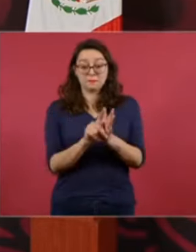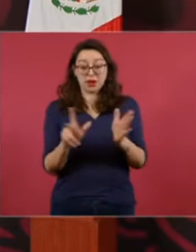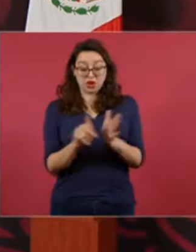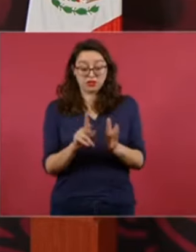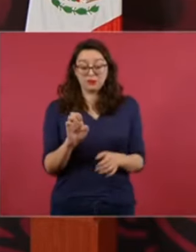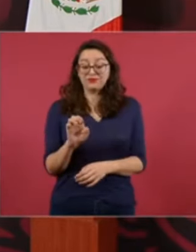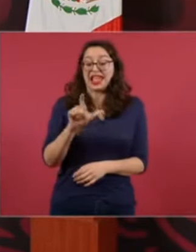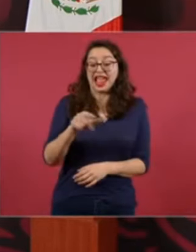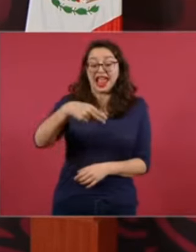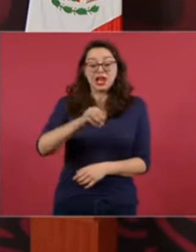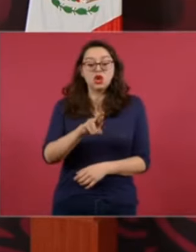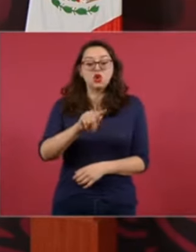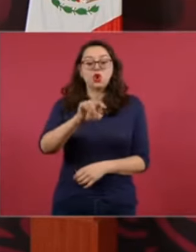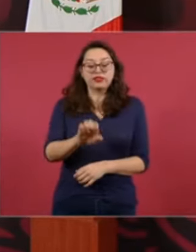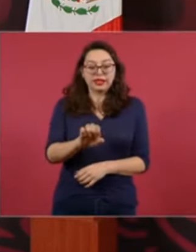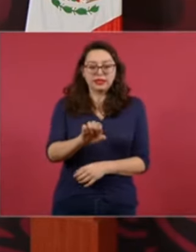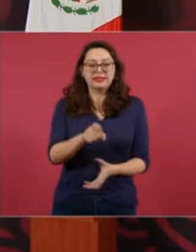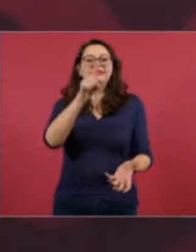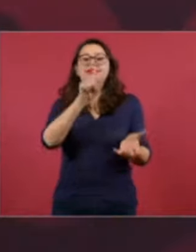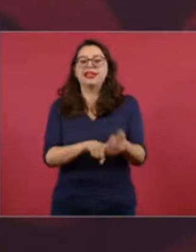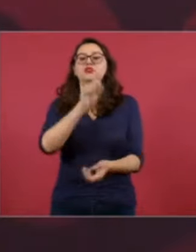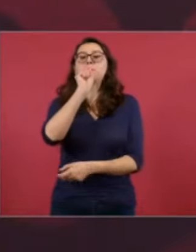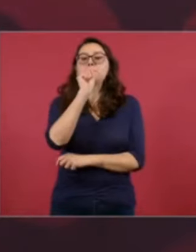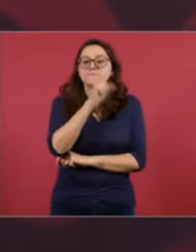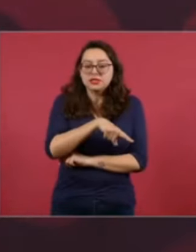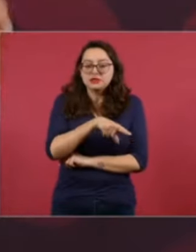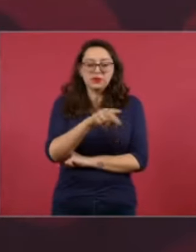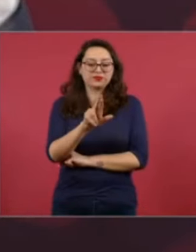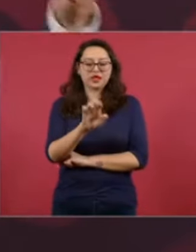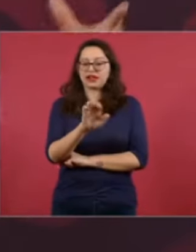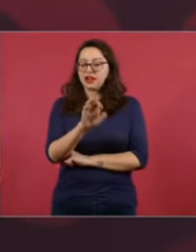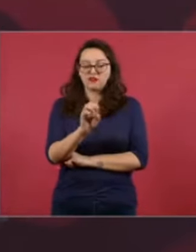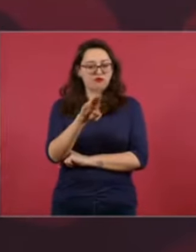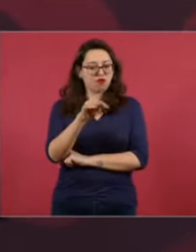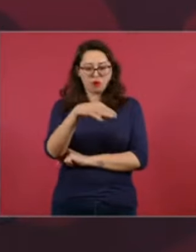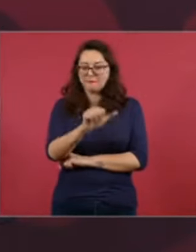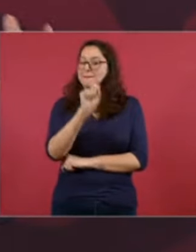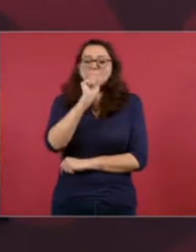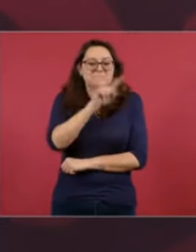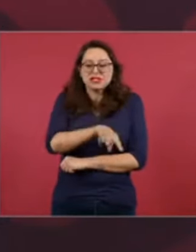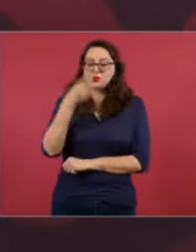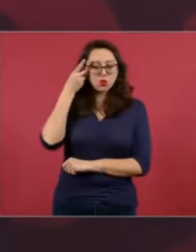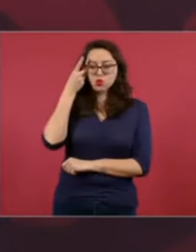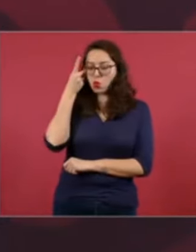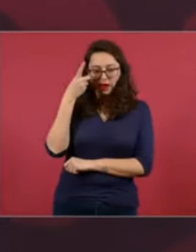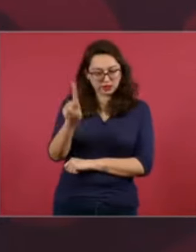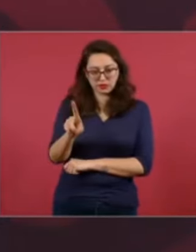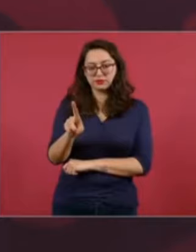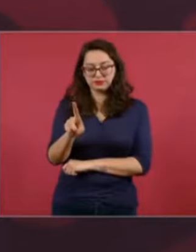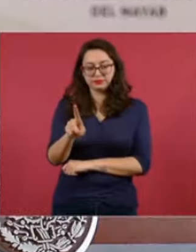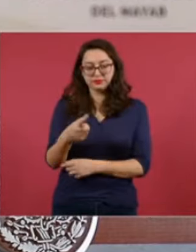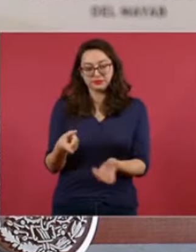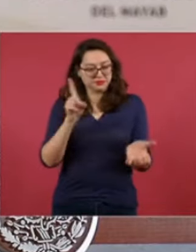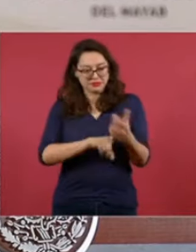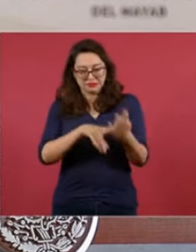Monterrey, es el periódico de Monterrey. Es de lo Junco, un periódico conservador completamente, muy